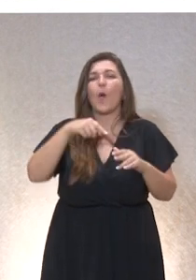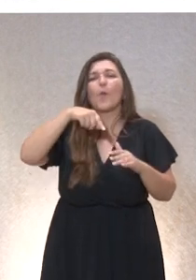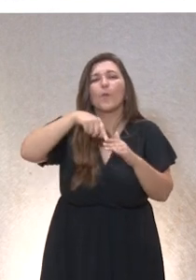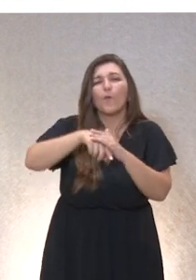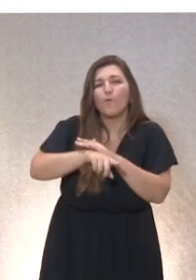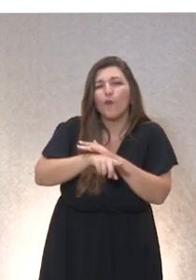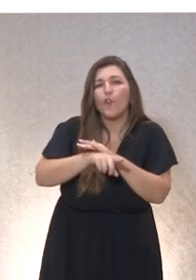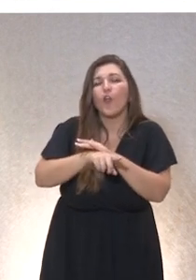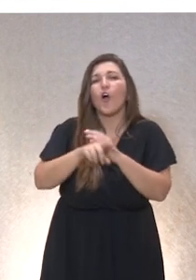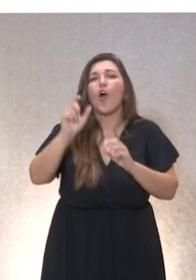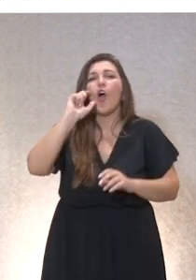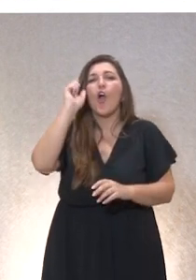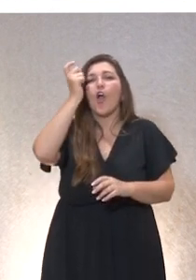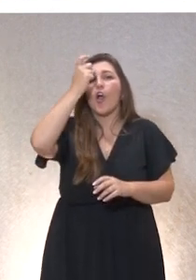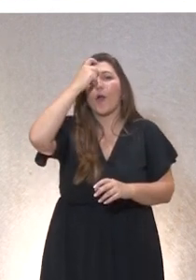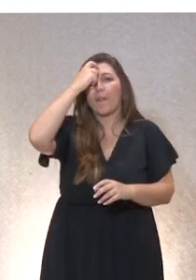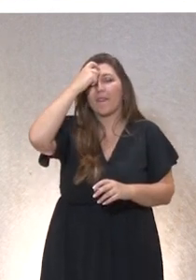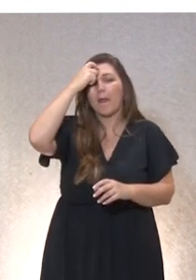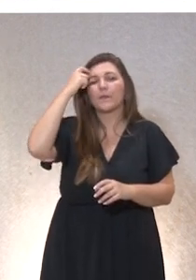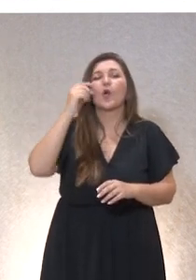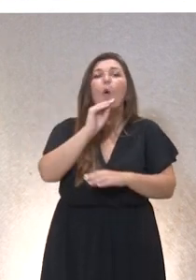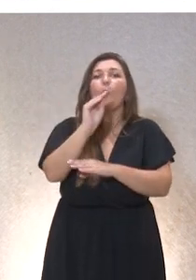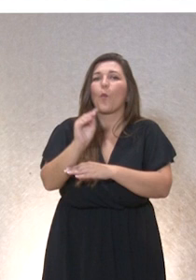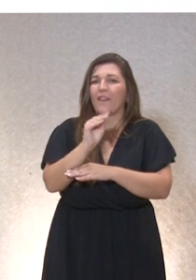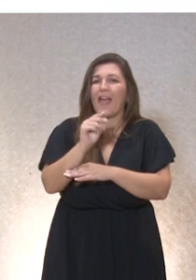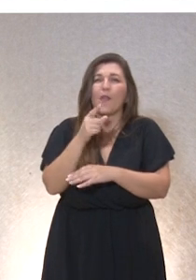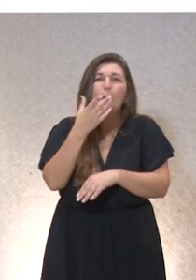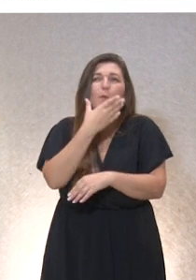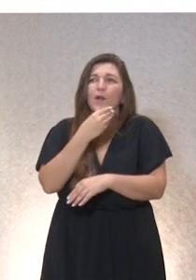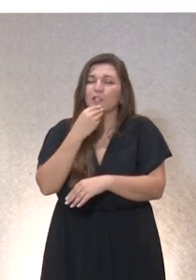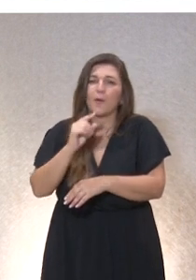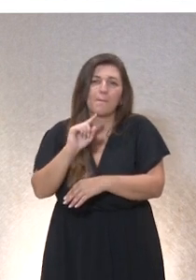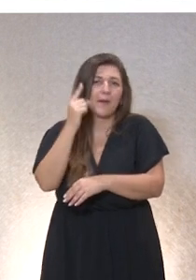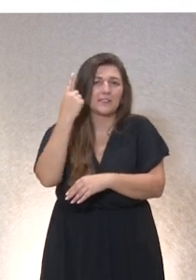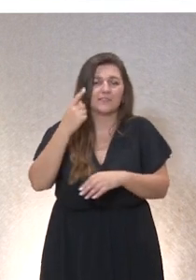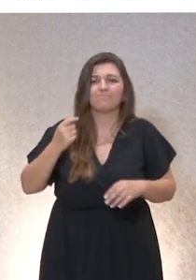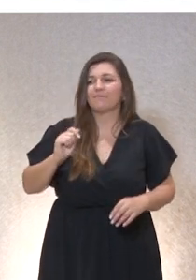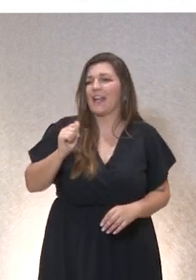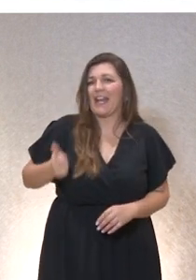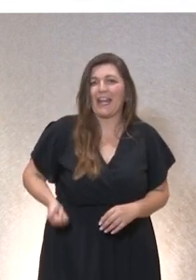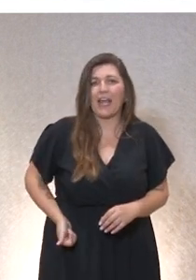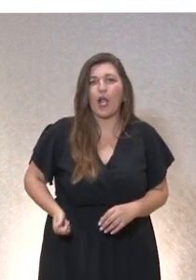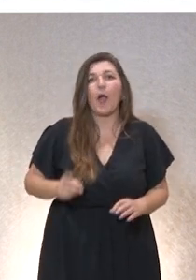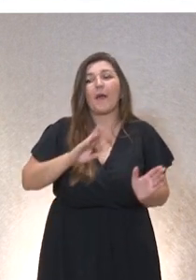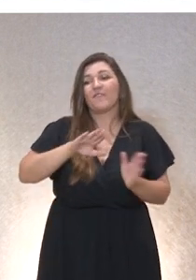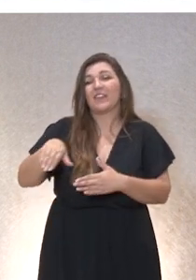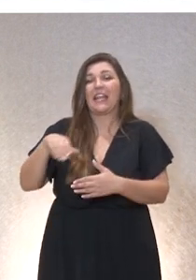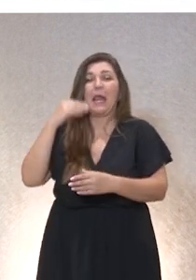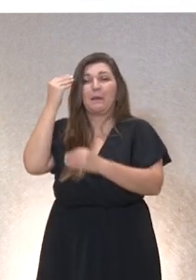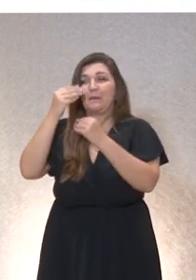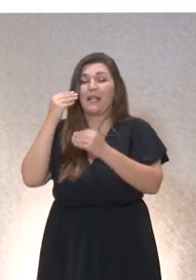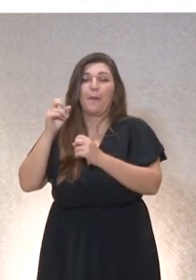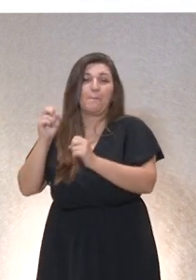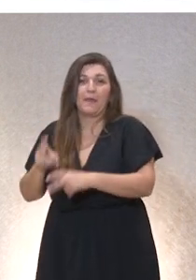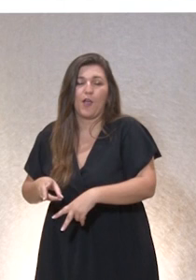el concepto de cuidado porque creo que es uno de los conceptos más bonitos, más ricos y peor pensados. Entonces, yo